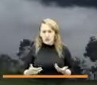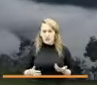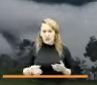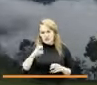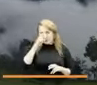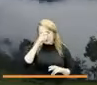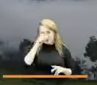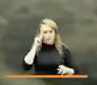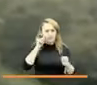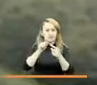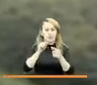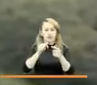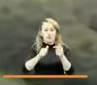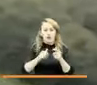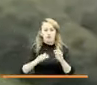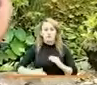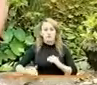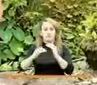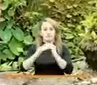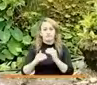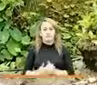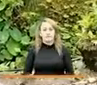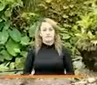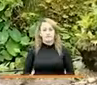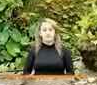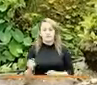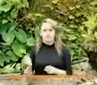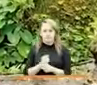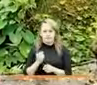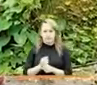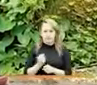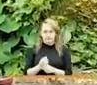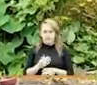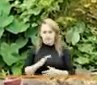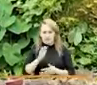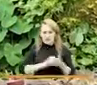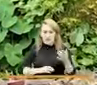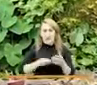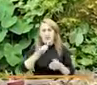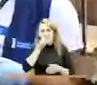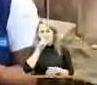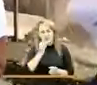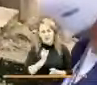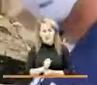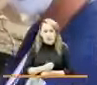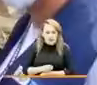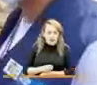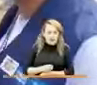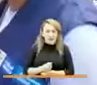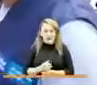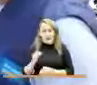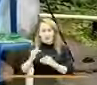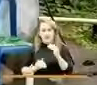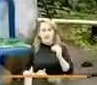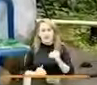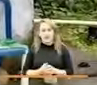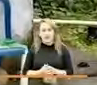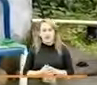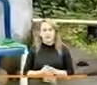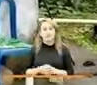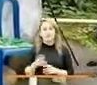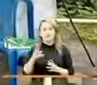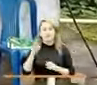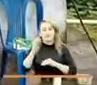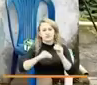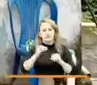alcanzar la equidad. Trabajamos para reducir el hambre, las carencias básicas y la inequidad. Diseñamos una ruta para